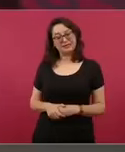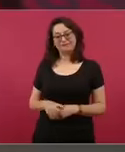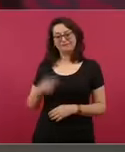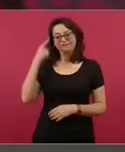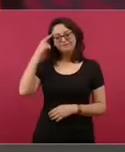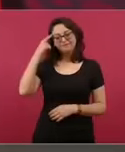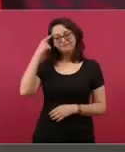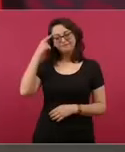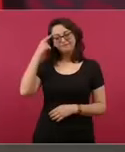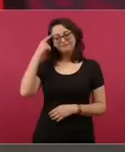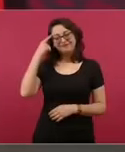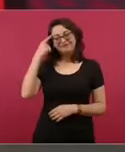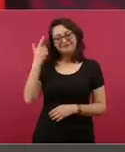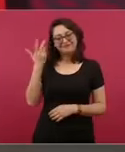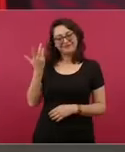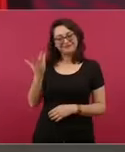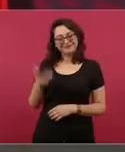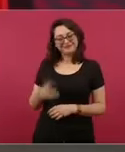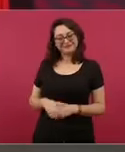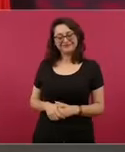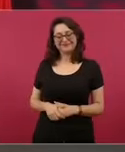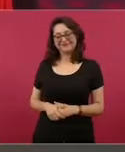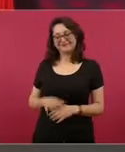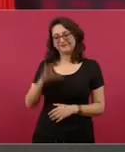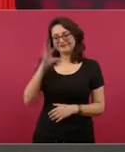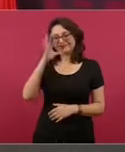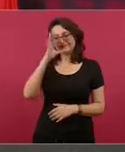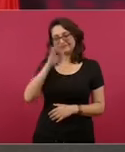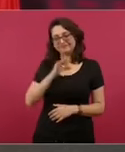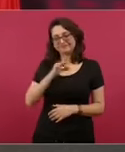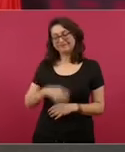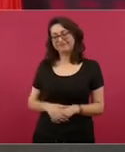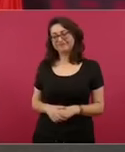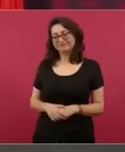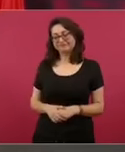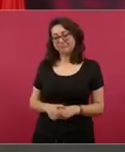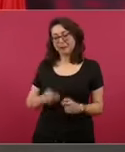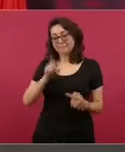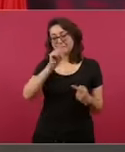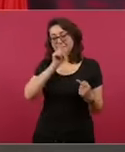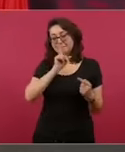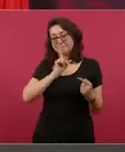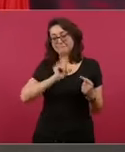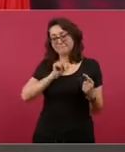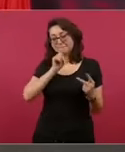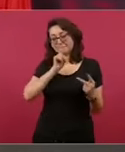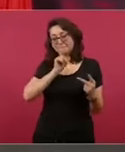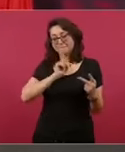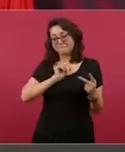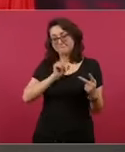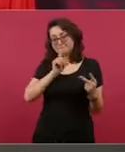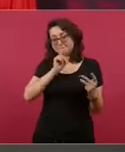eso que dice es mentira, es